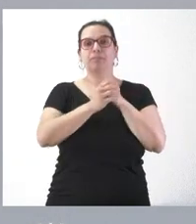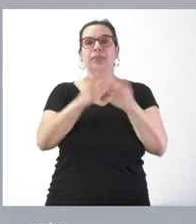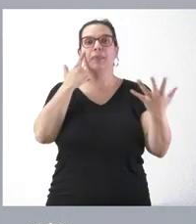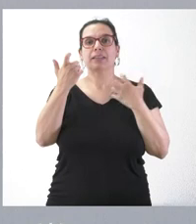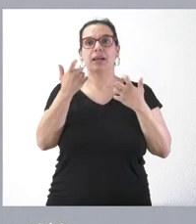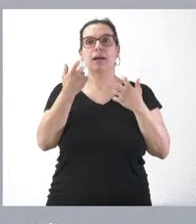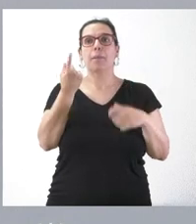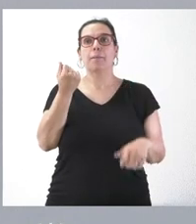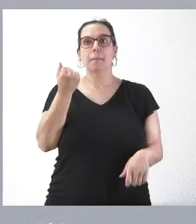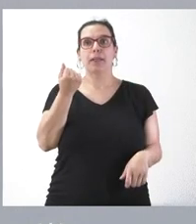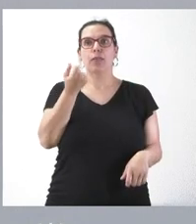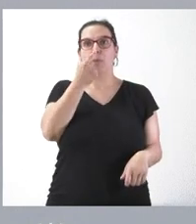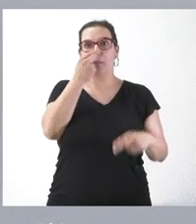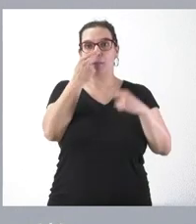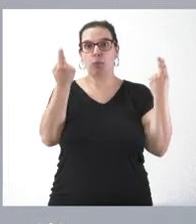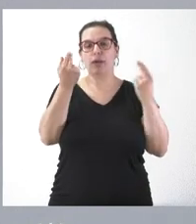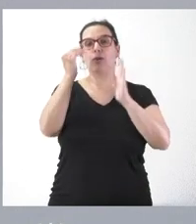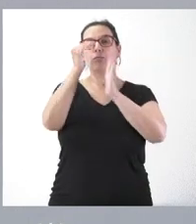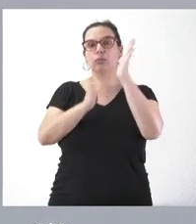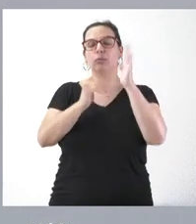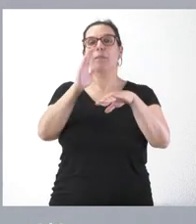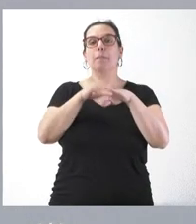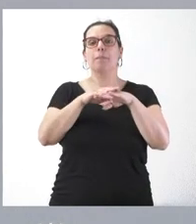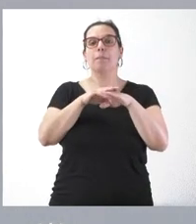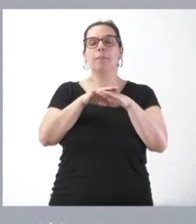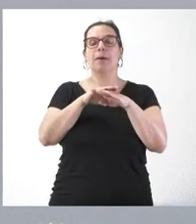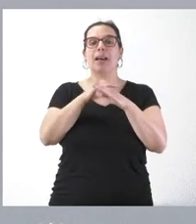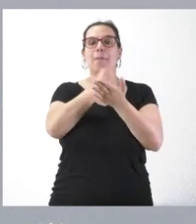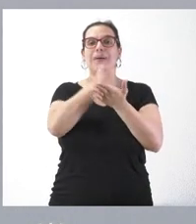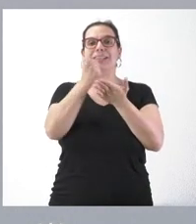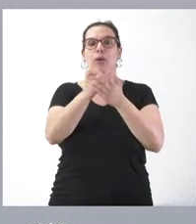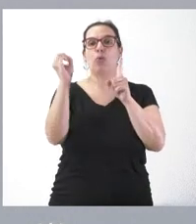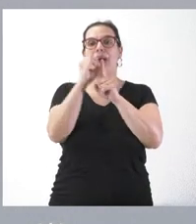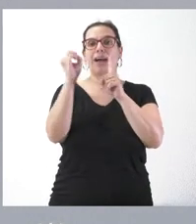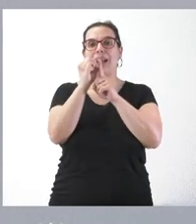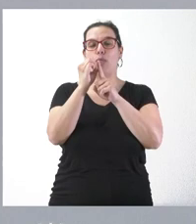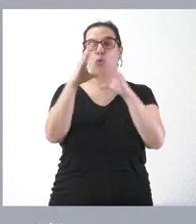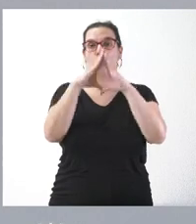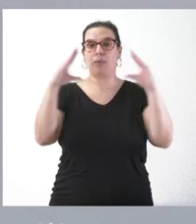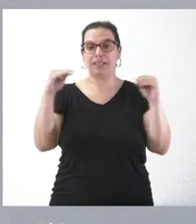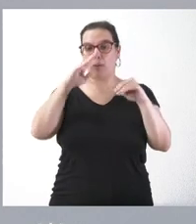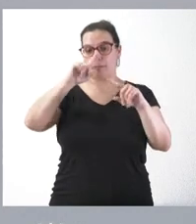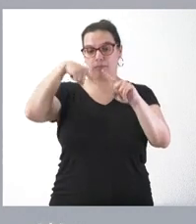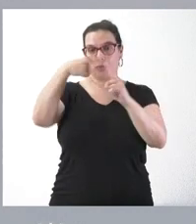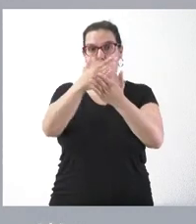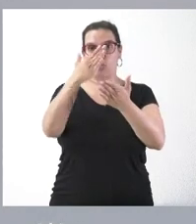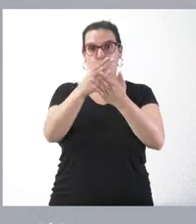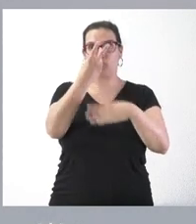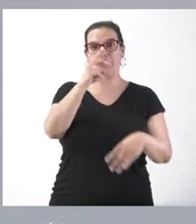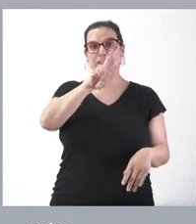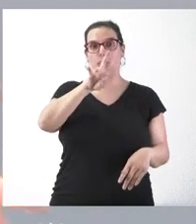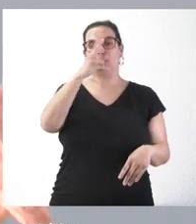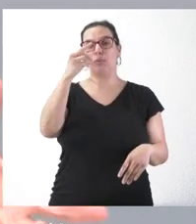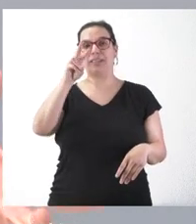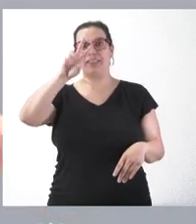públicos para las primeras matrículas de grado universitario en Castilla y León para el próximo curso académico 2024-2025.